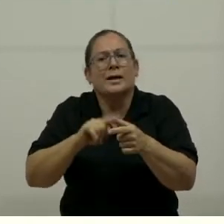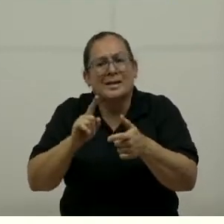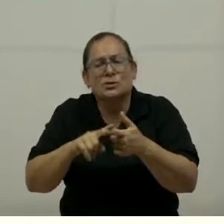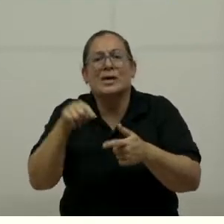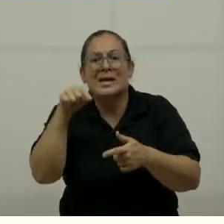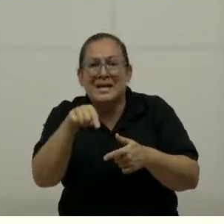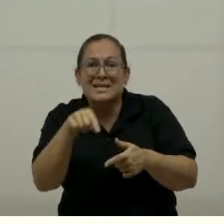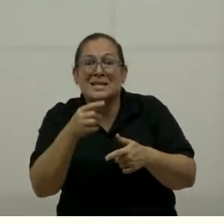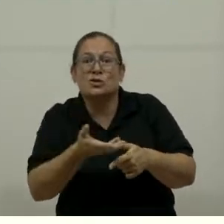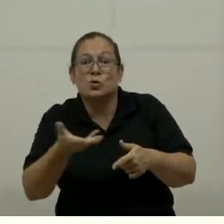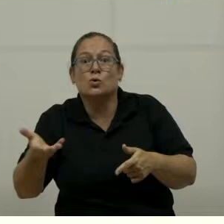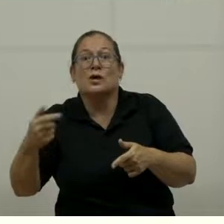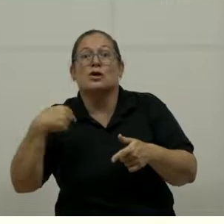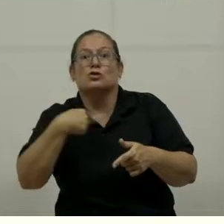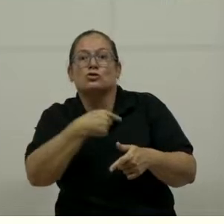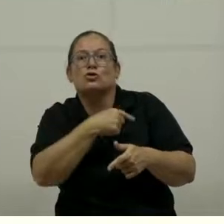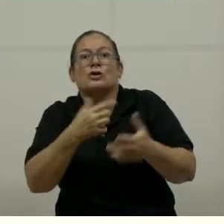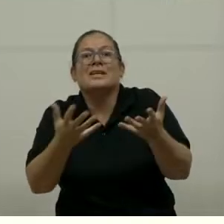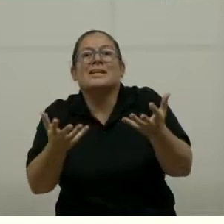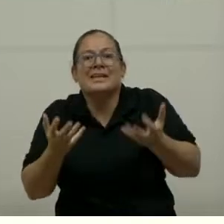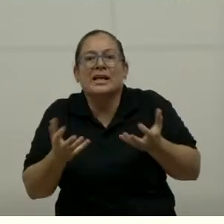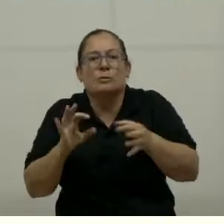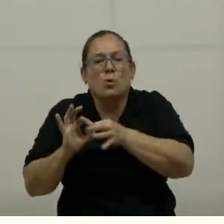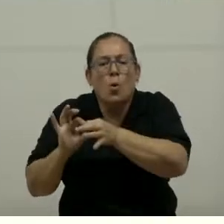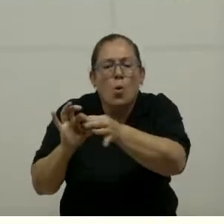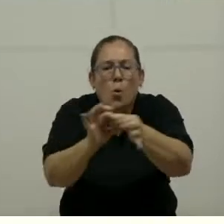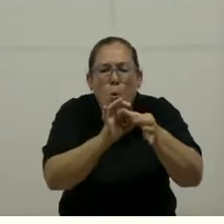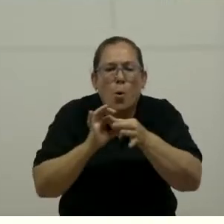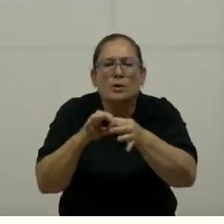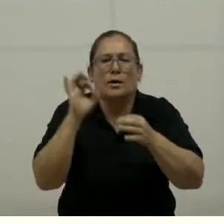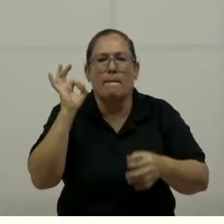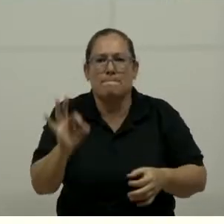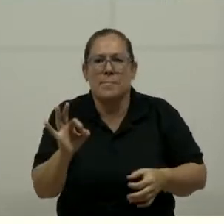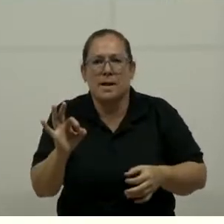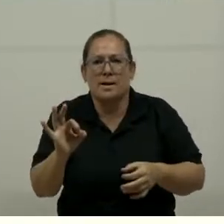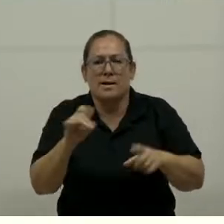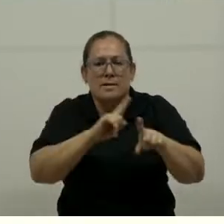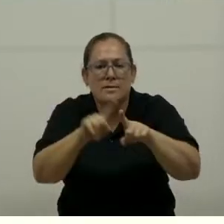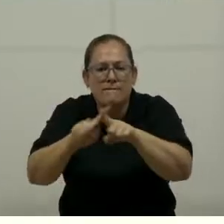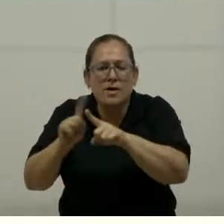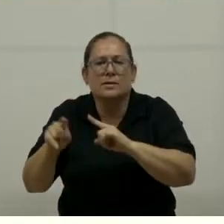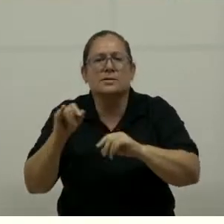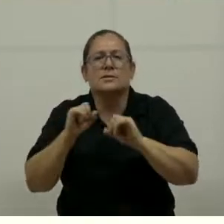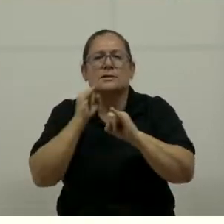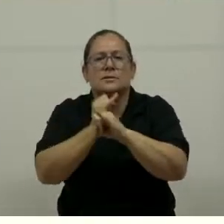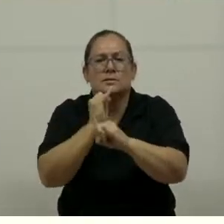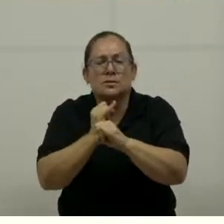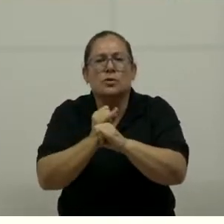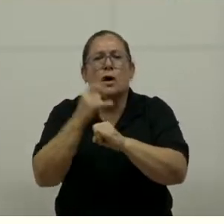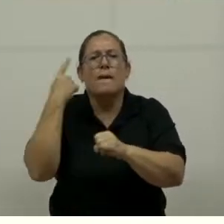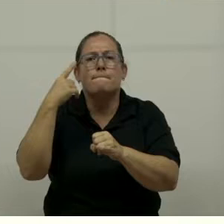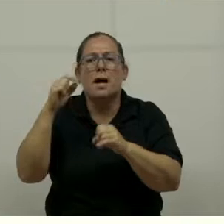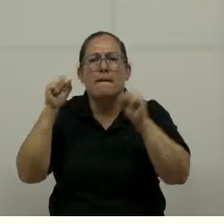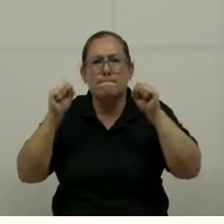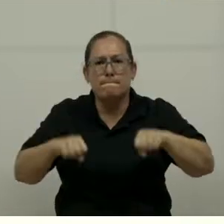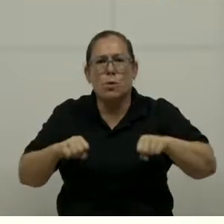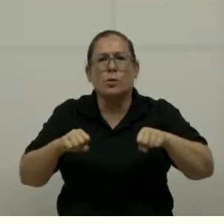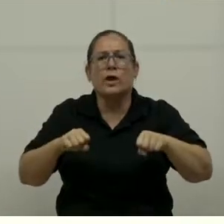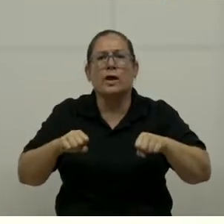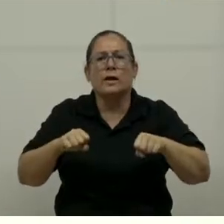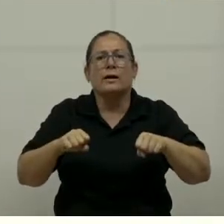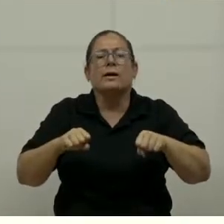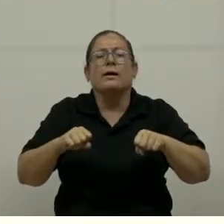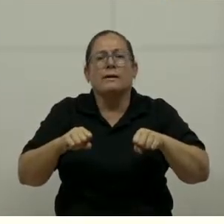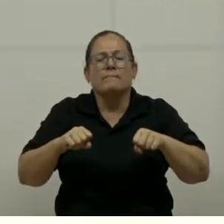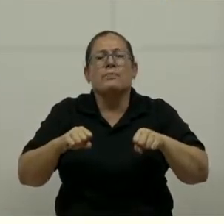generar en esa coordinación interinstitucional para con calidad poder cumplir con las cosas que tenemos